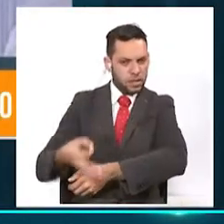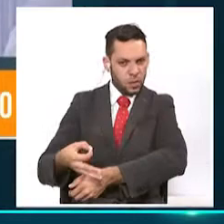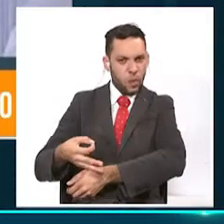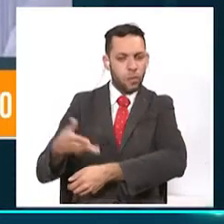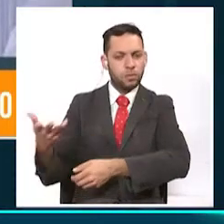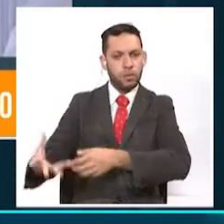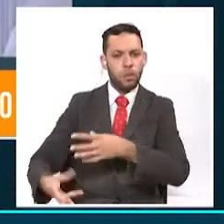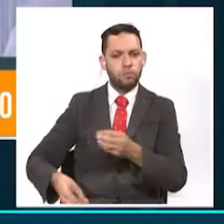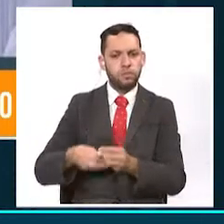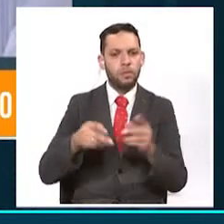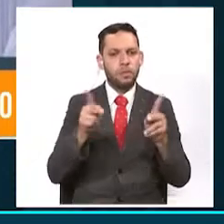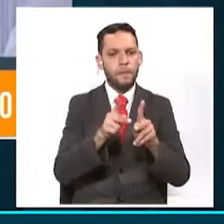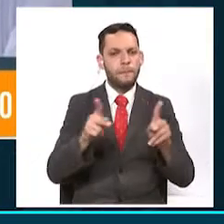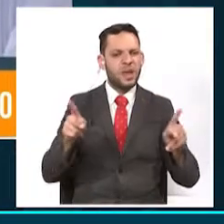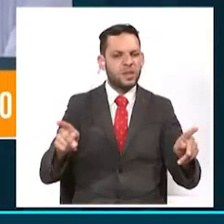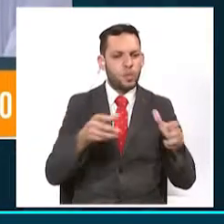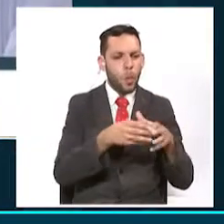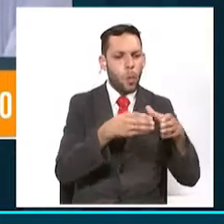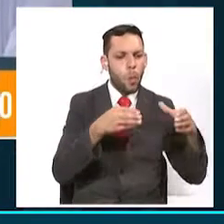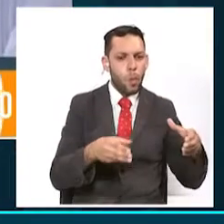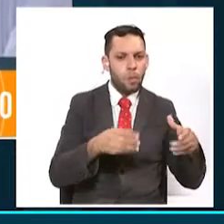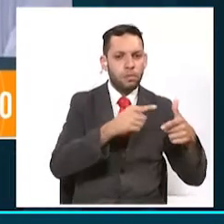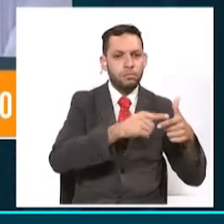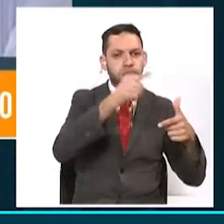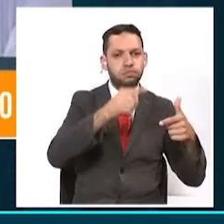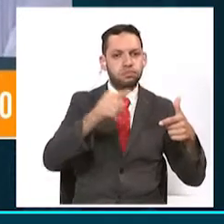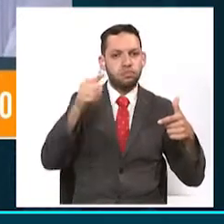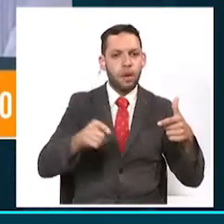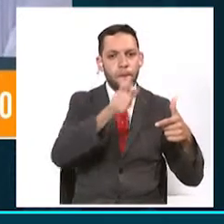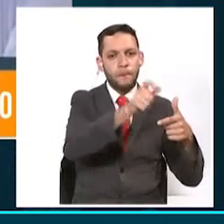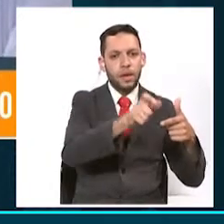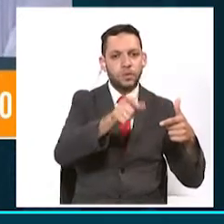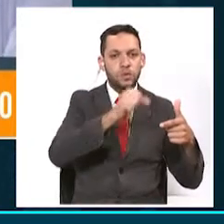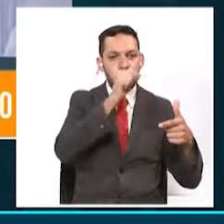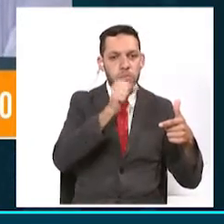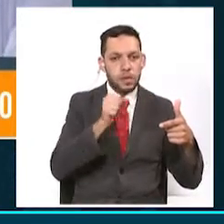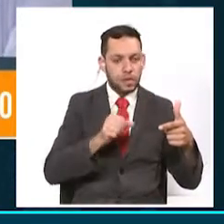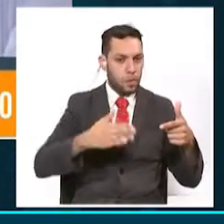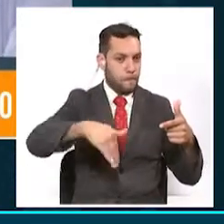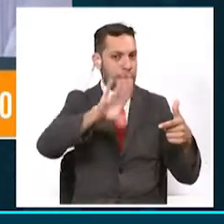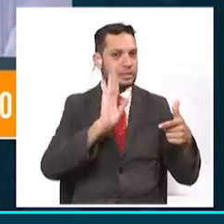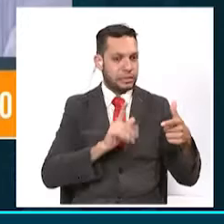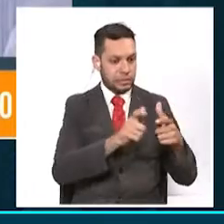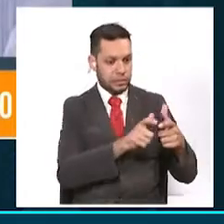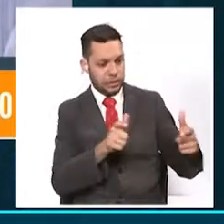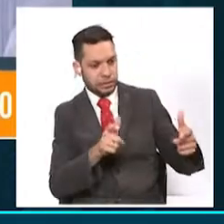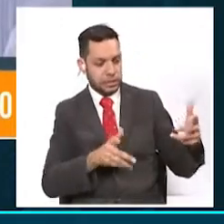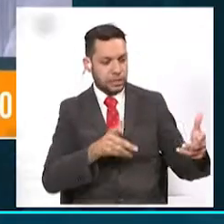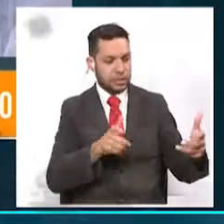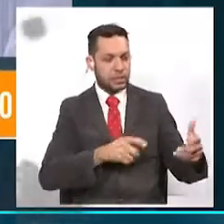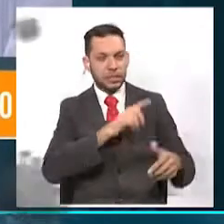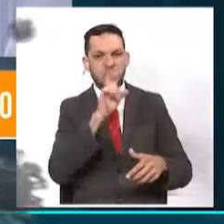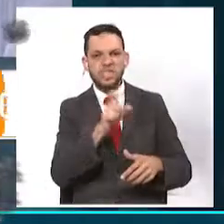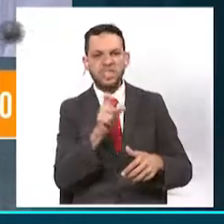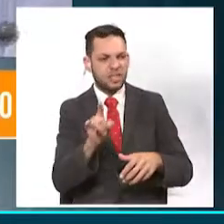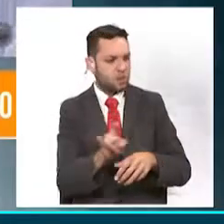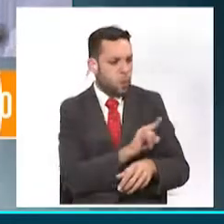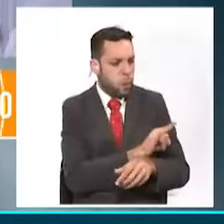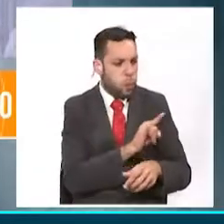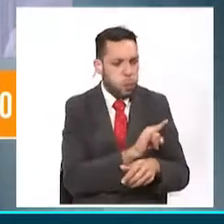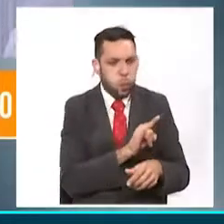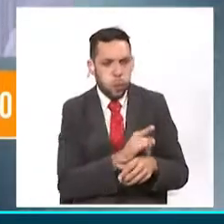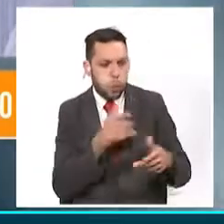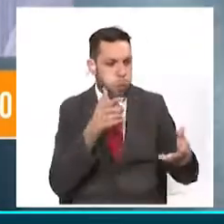una población longeva, es el departamento con la población de